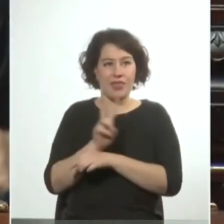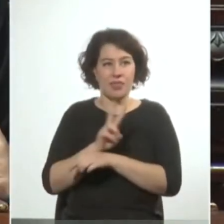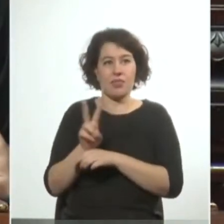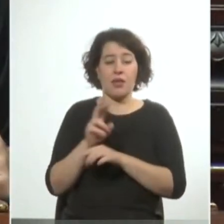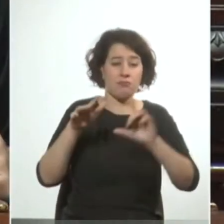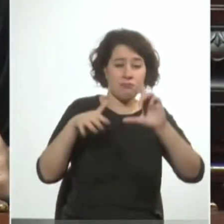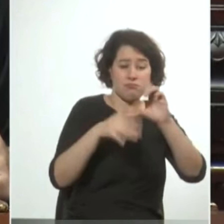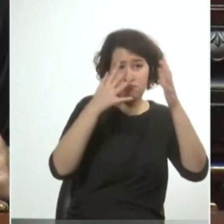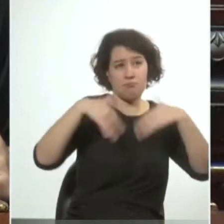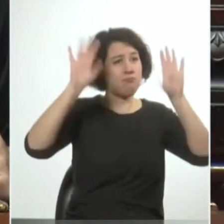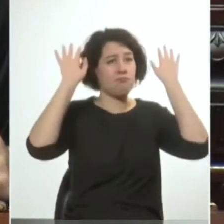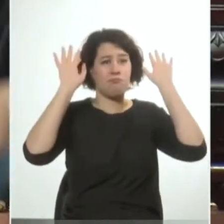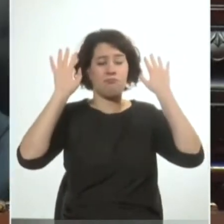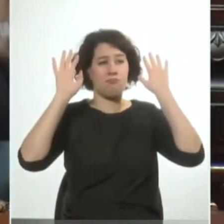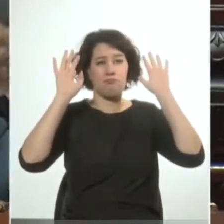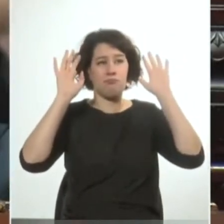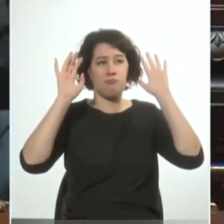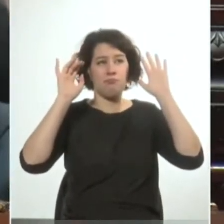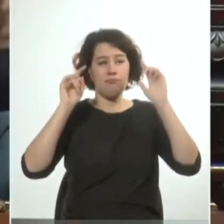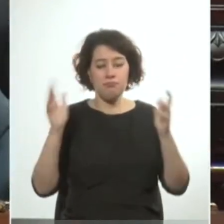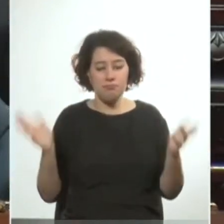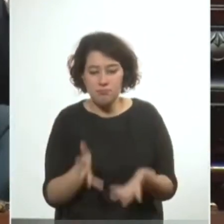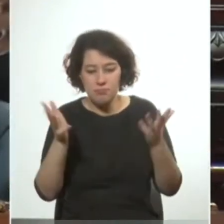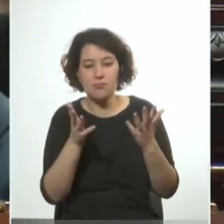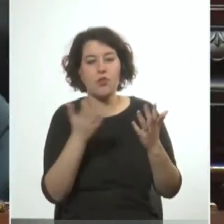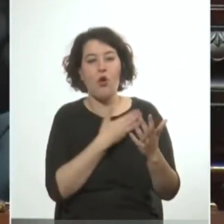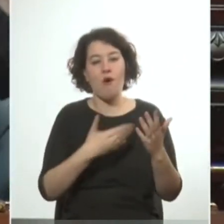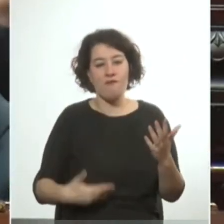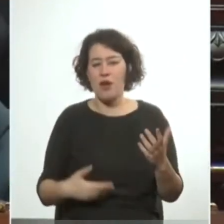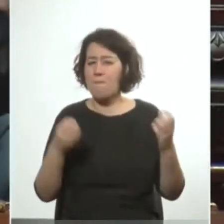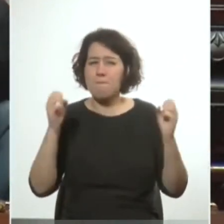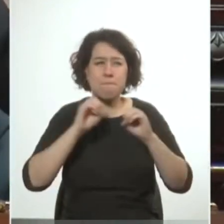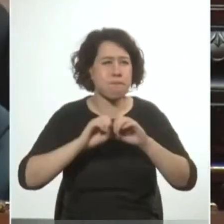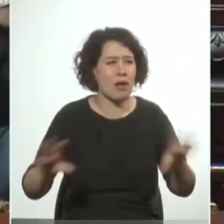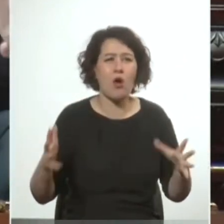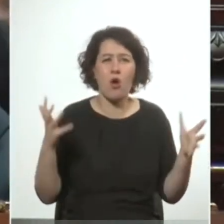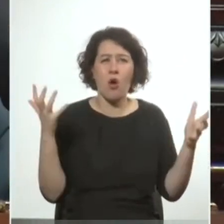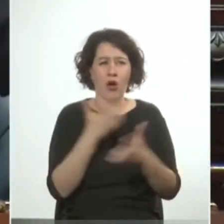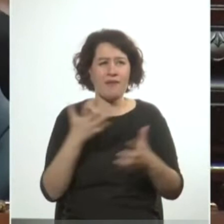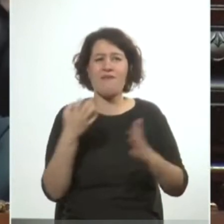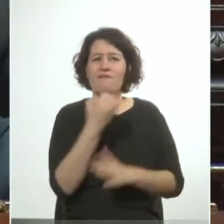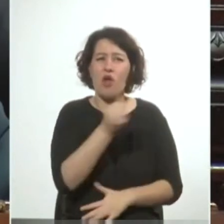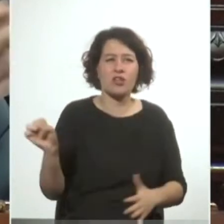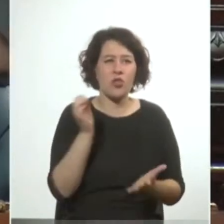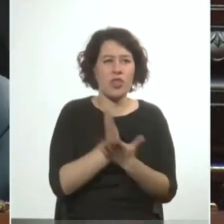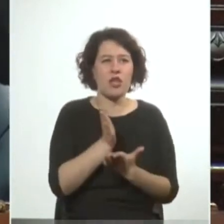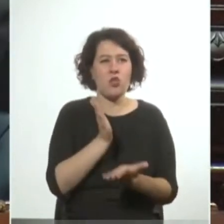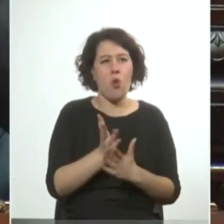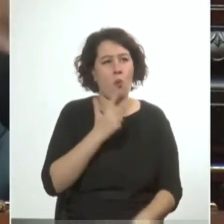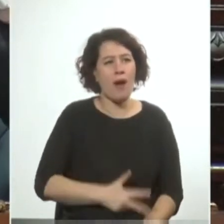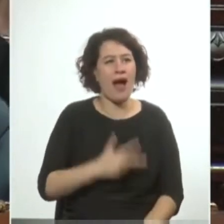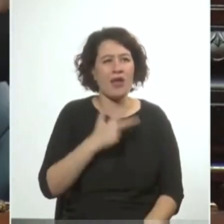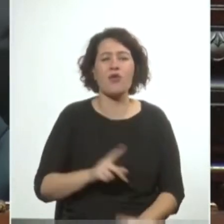el resto de América incitando los gobiernos a cometer las peores tropelías en violación de los derechos humanos que